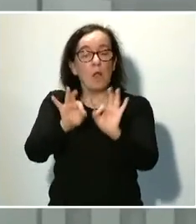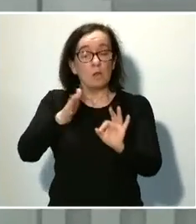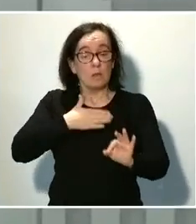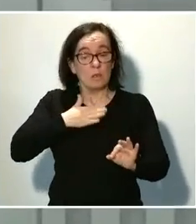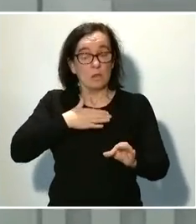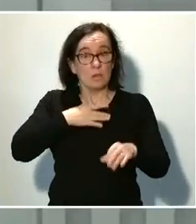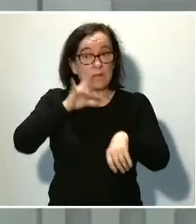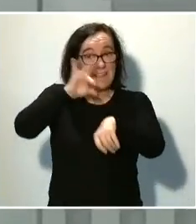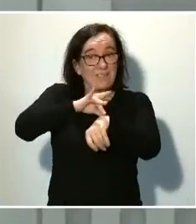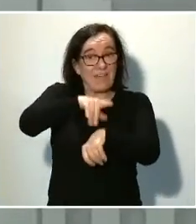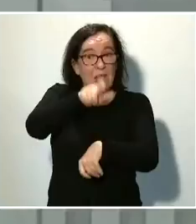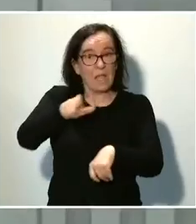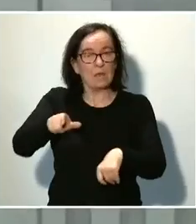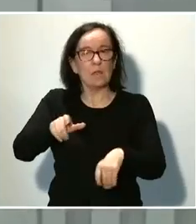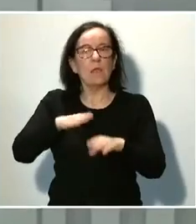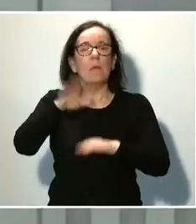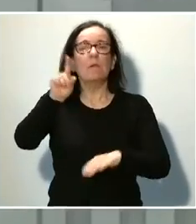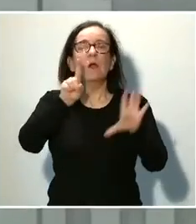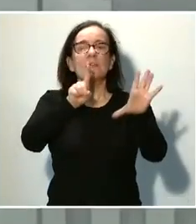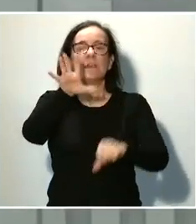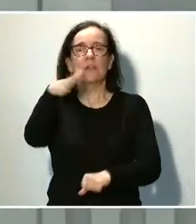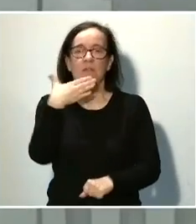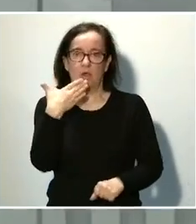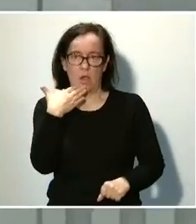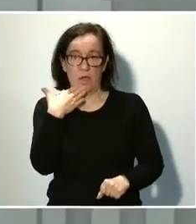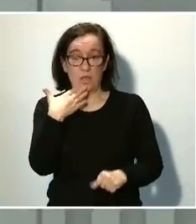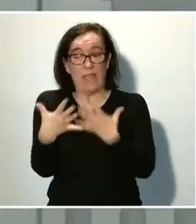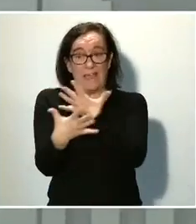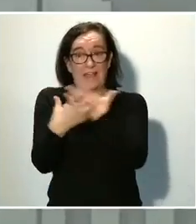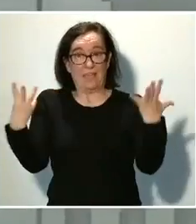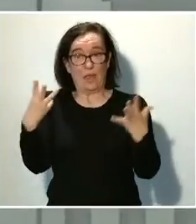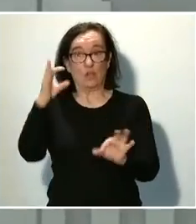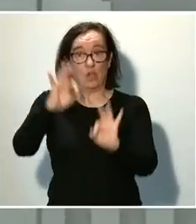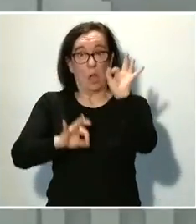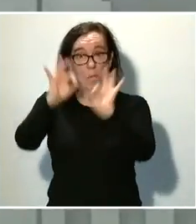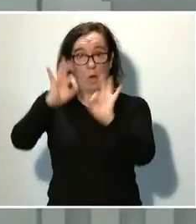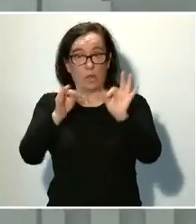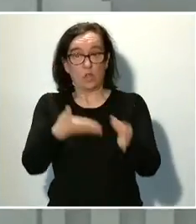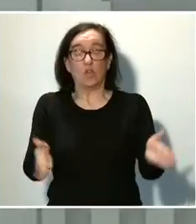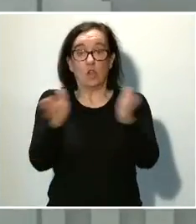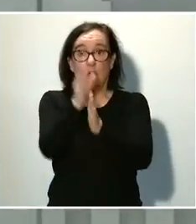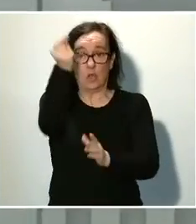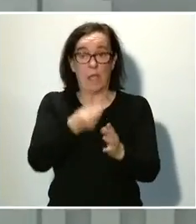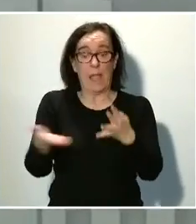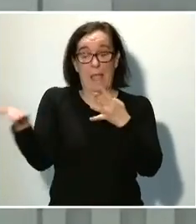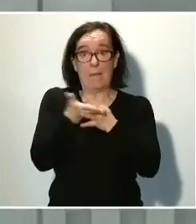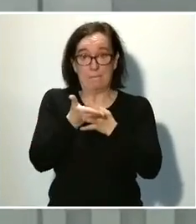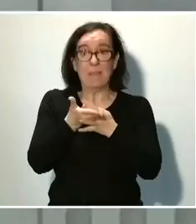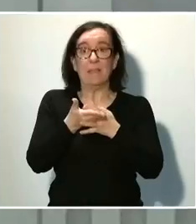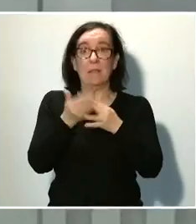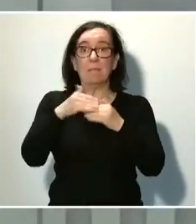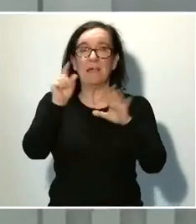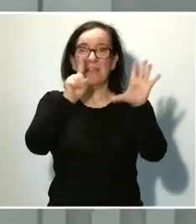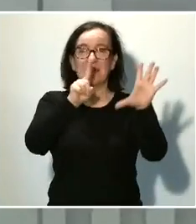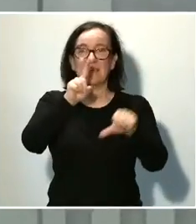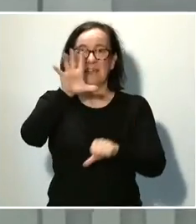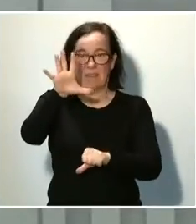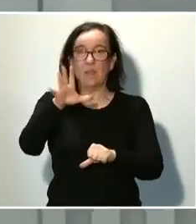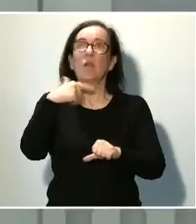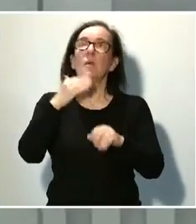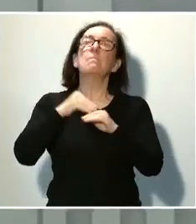más de 65 años y el 18% del total, es decir, la mitad de los mayores de 65 tienen más de 75 años.